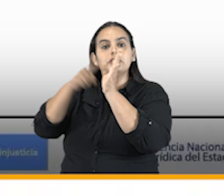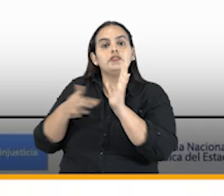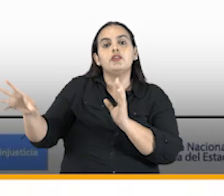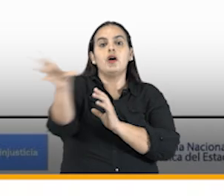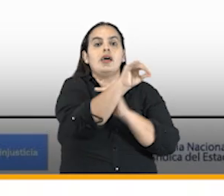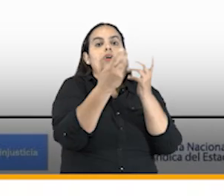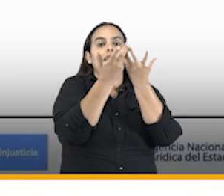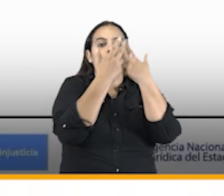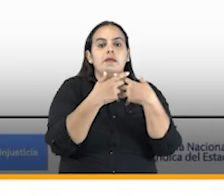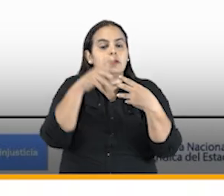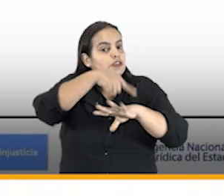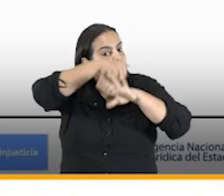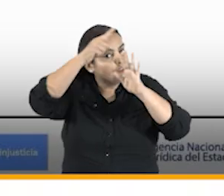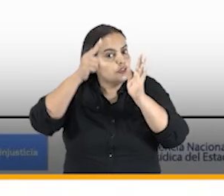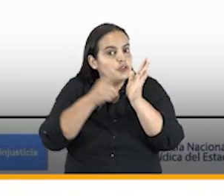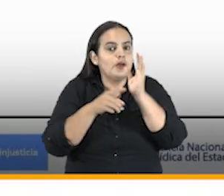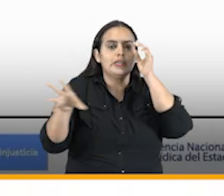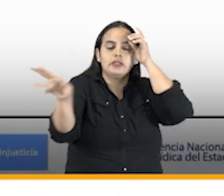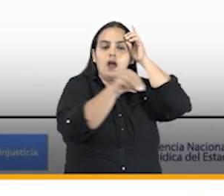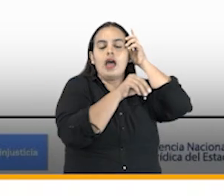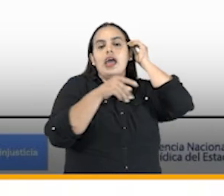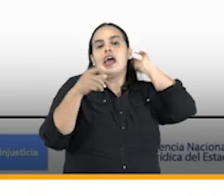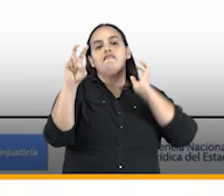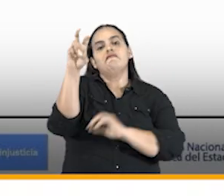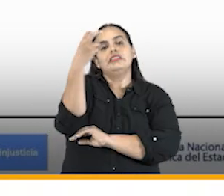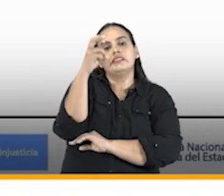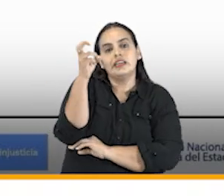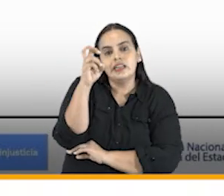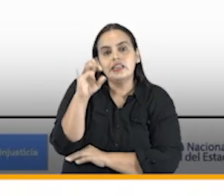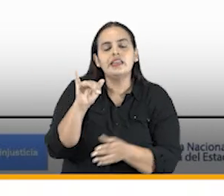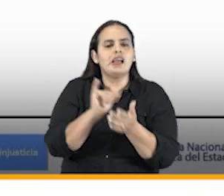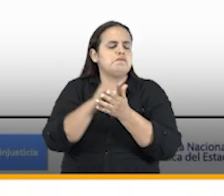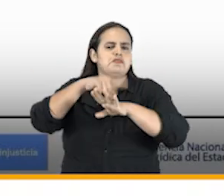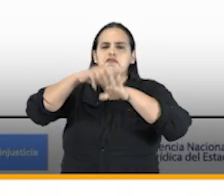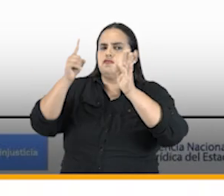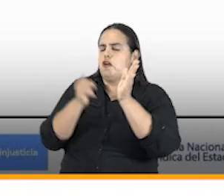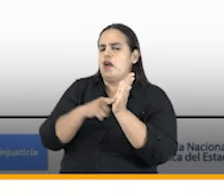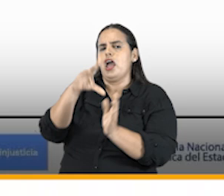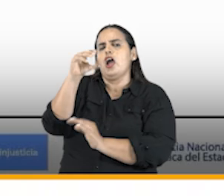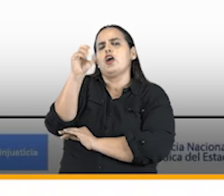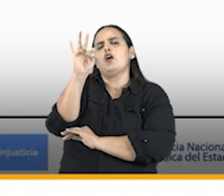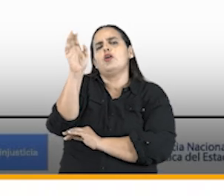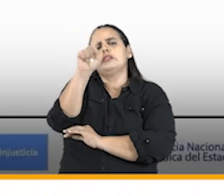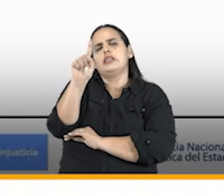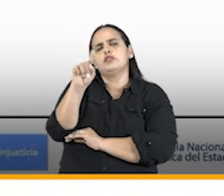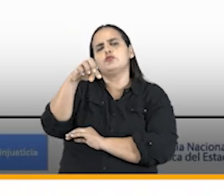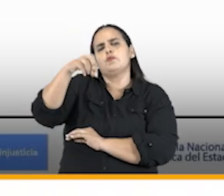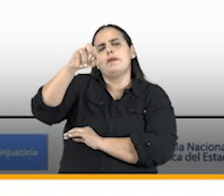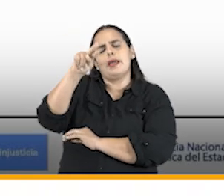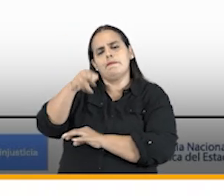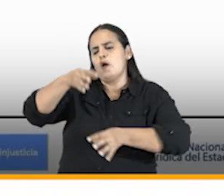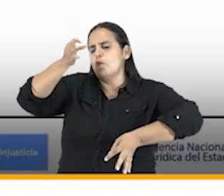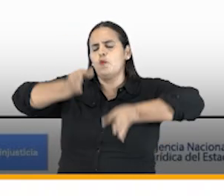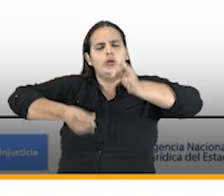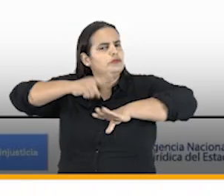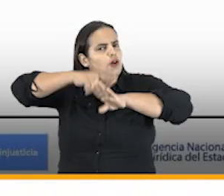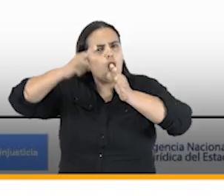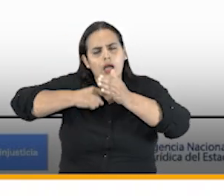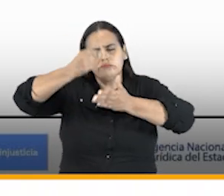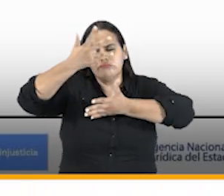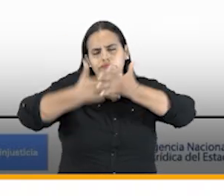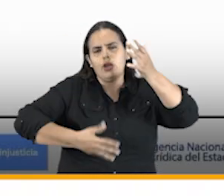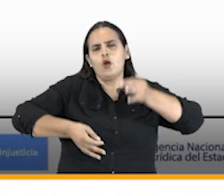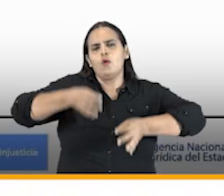involucradas es decir la Fiscalía la JEP la Corte Suprema de Justicia la Rama Judicial la Justicia Penal